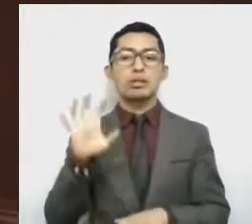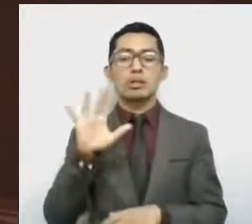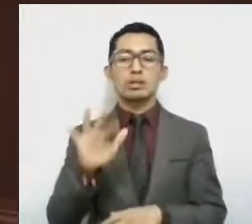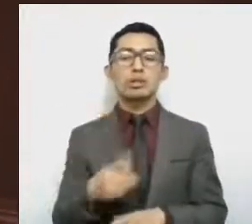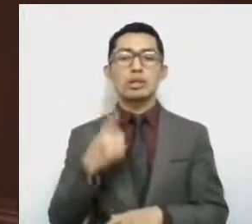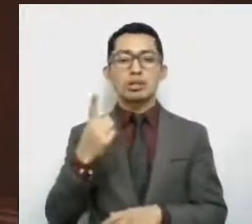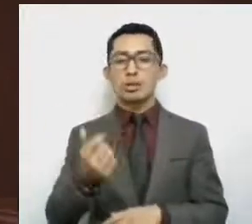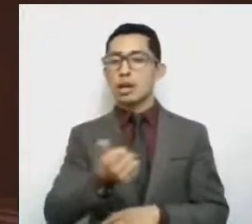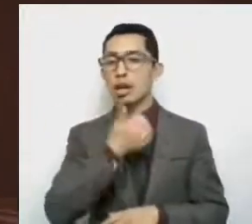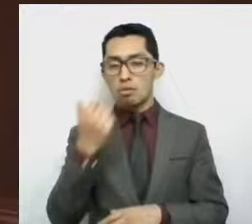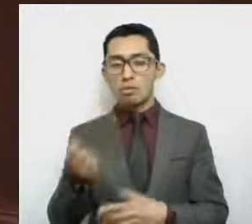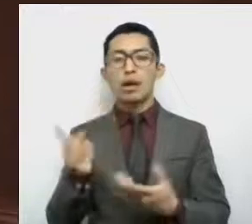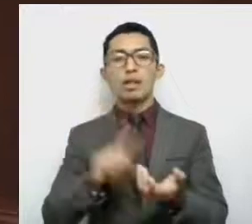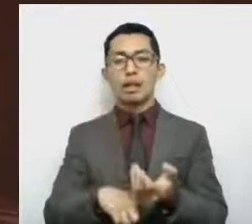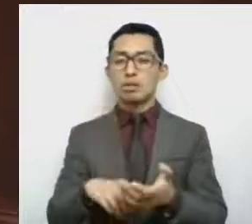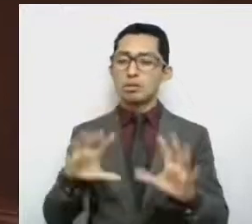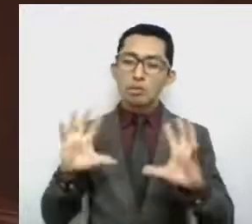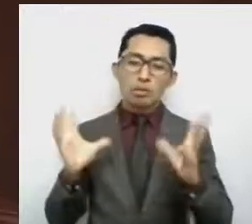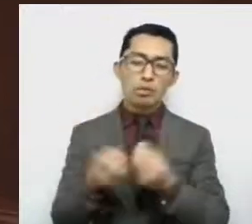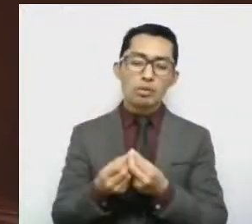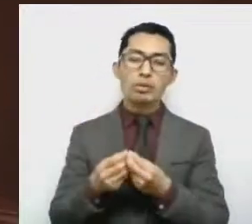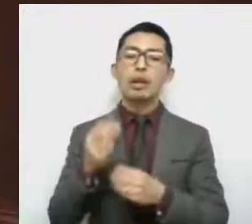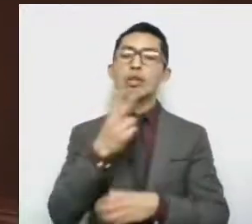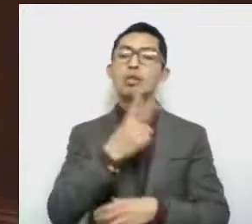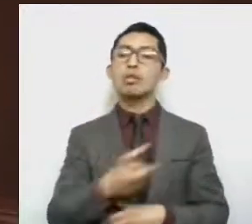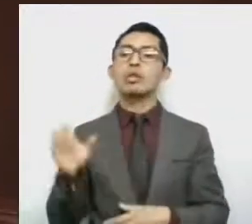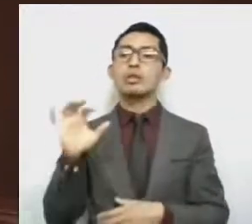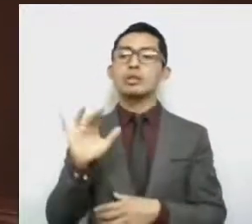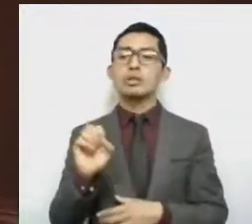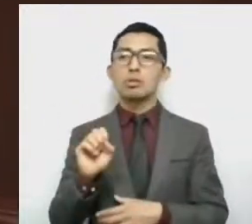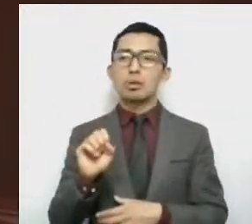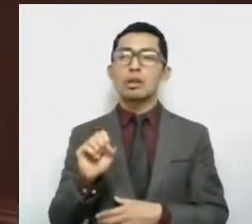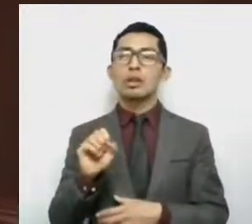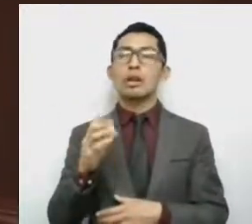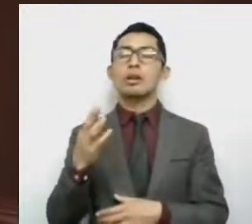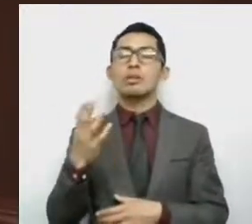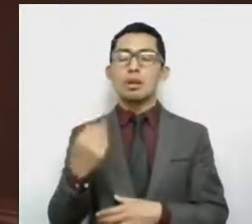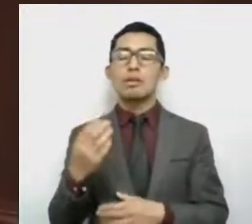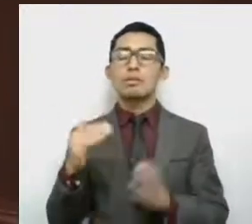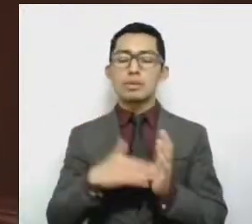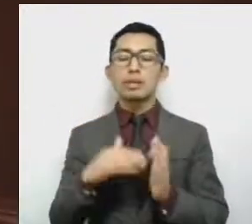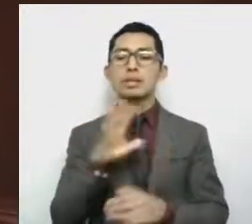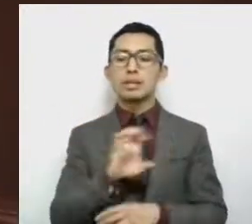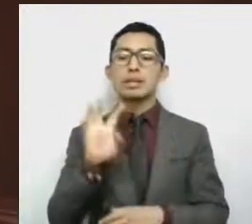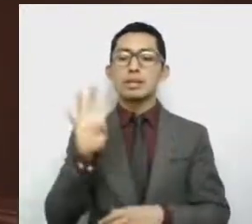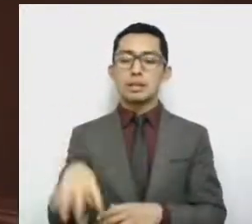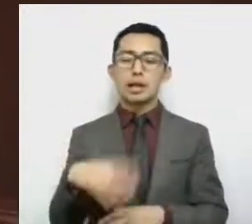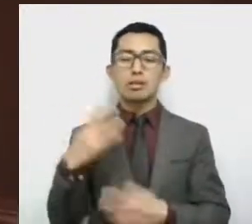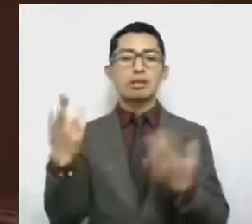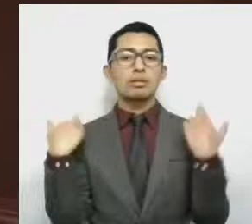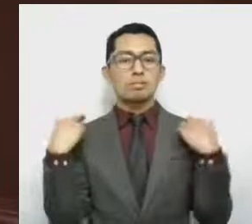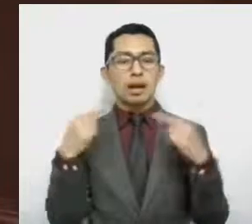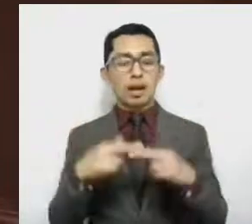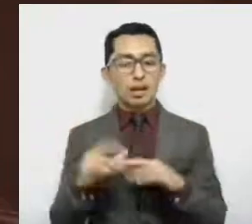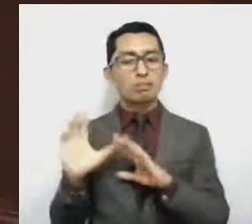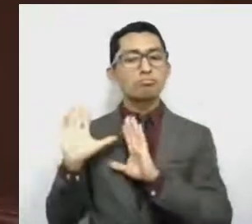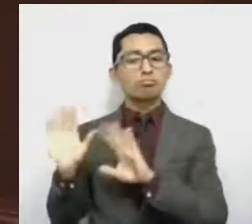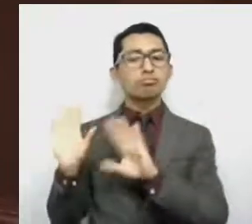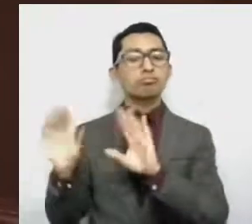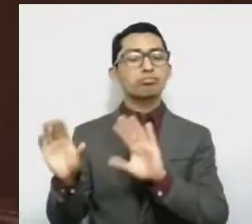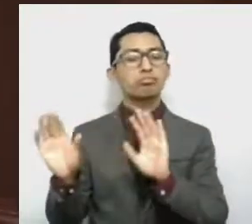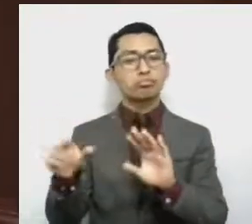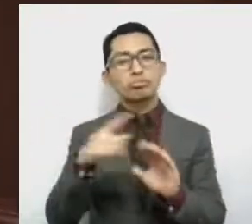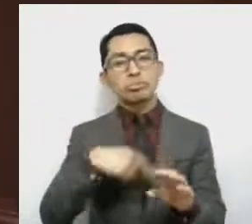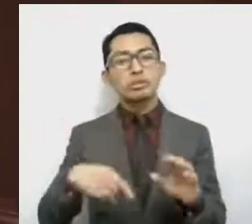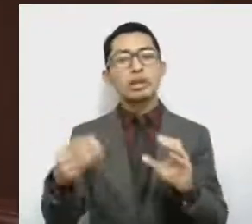alumnos, atendida por doscientas cincuenta y nueve mil quinientas catorce docentes que imparten clase